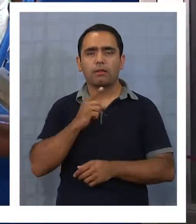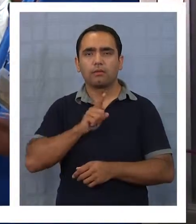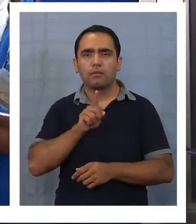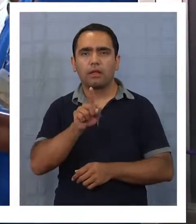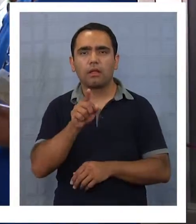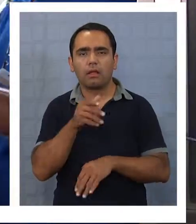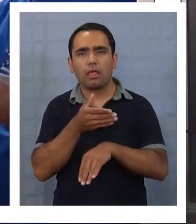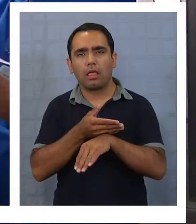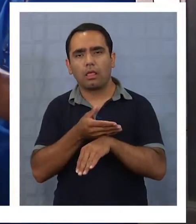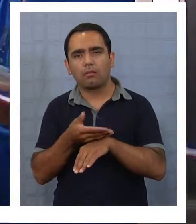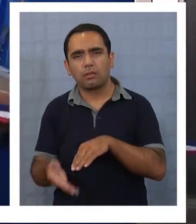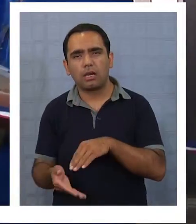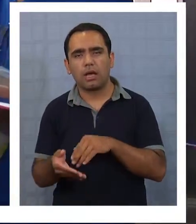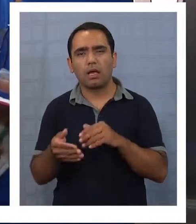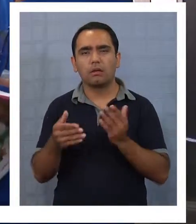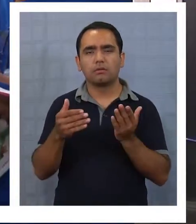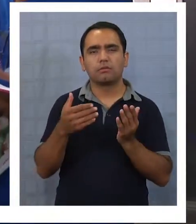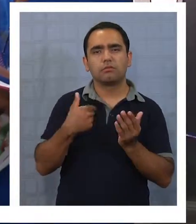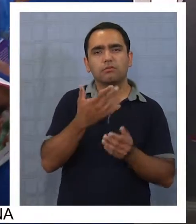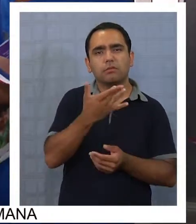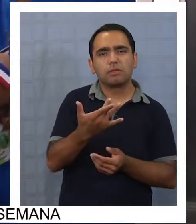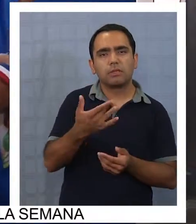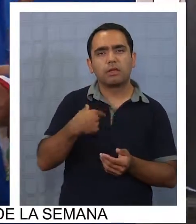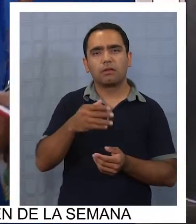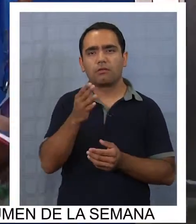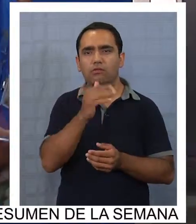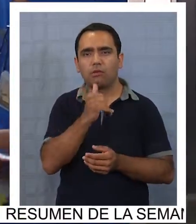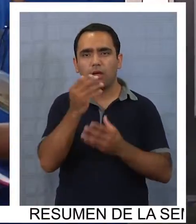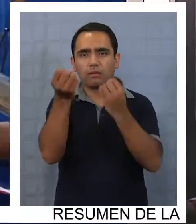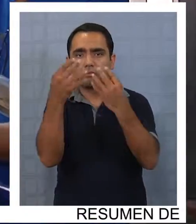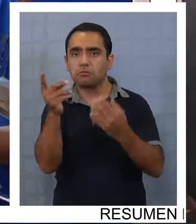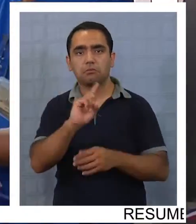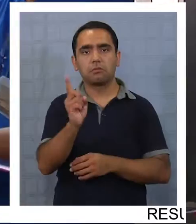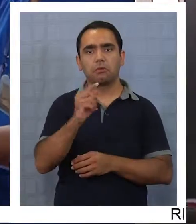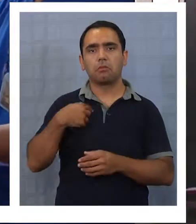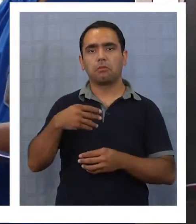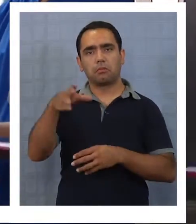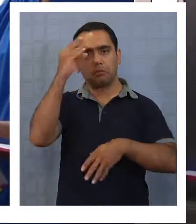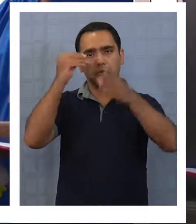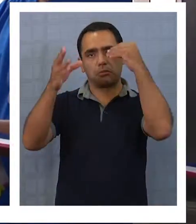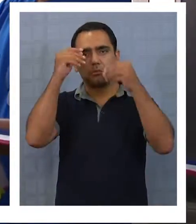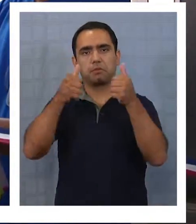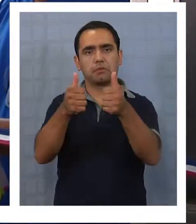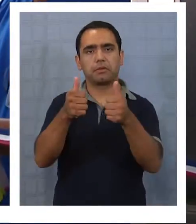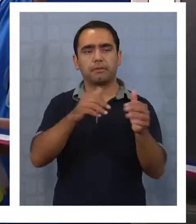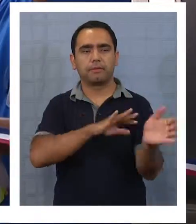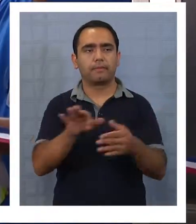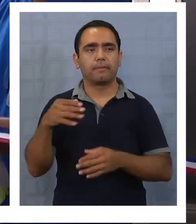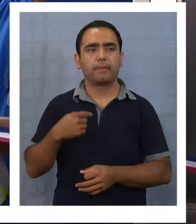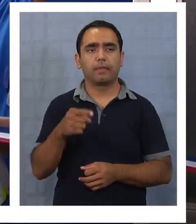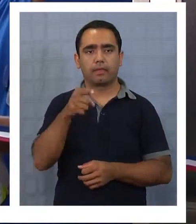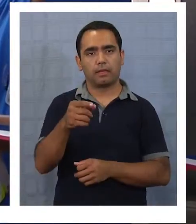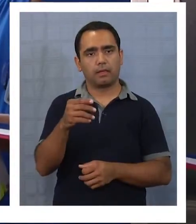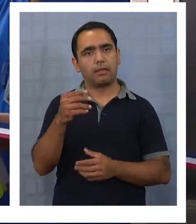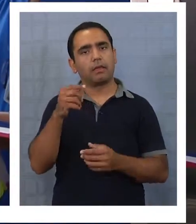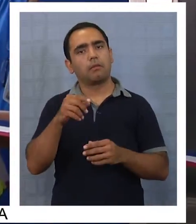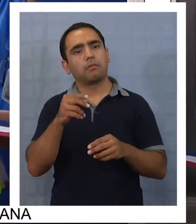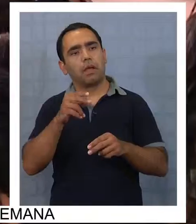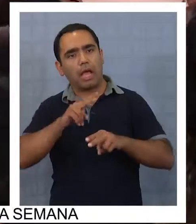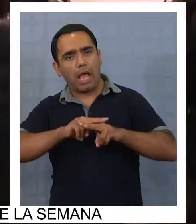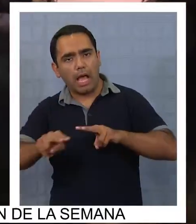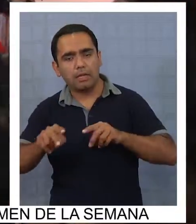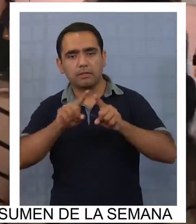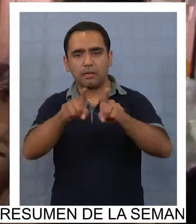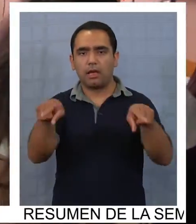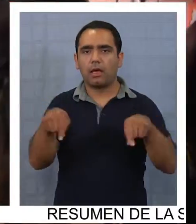provocada por este 30 o 40 días, o 20 días, o 15 días de enfermedad. La creación de aulas hospitalarias en Chile